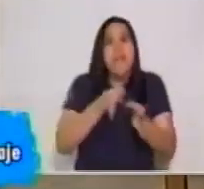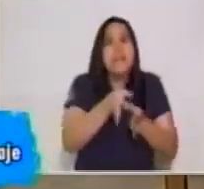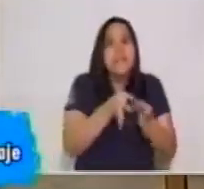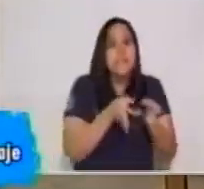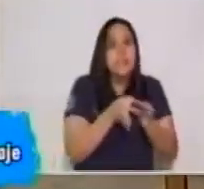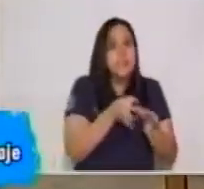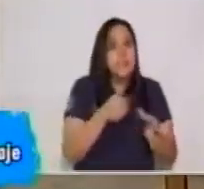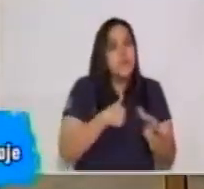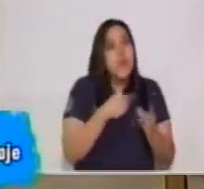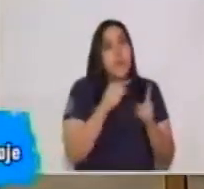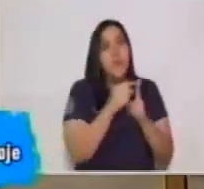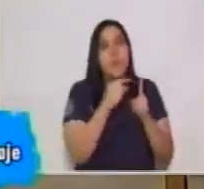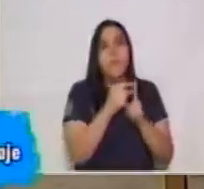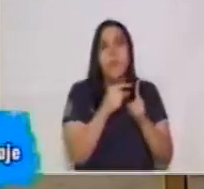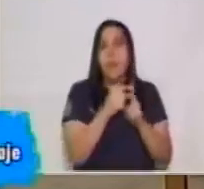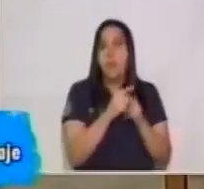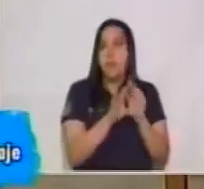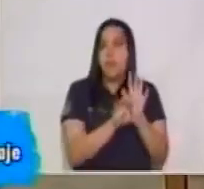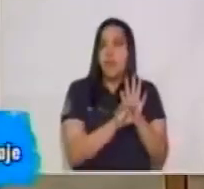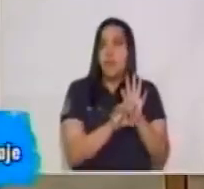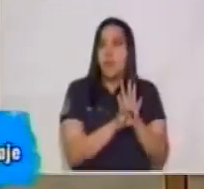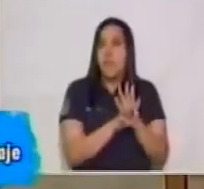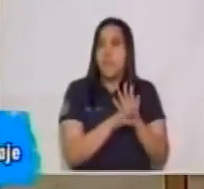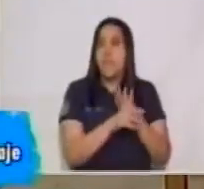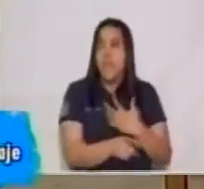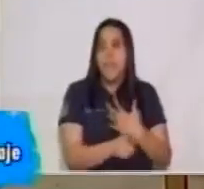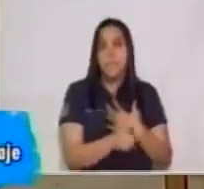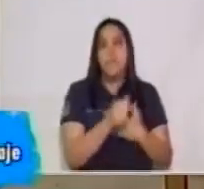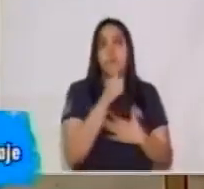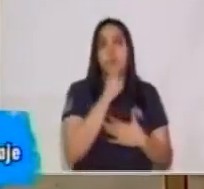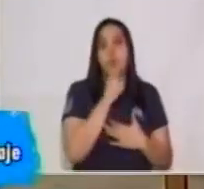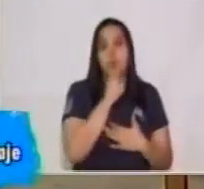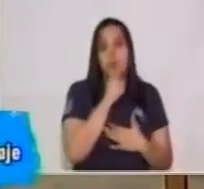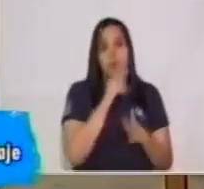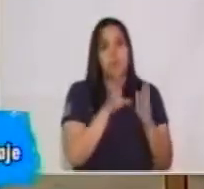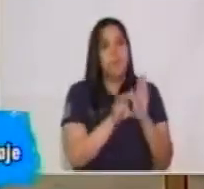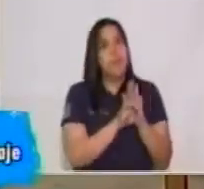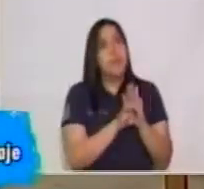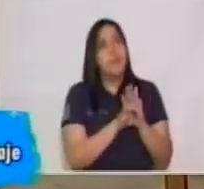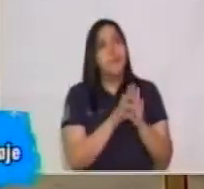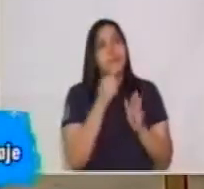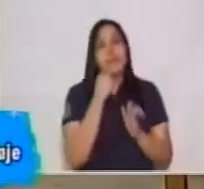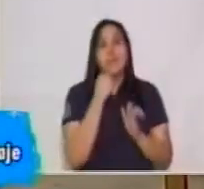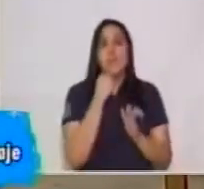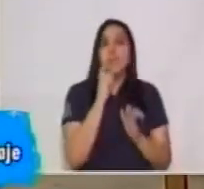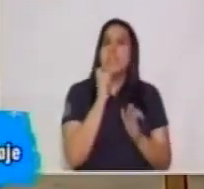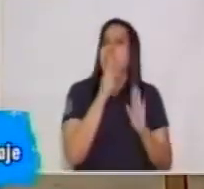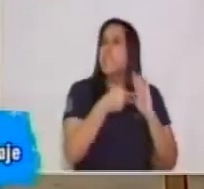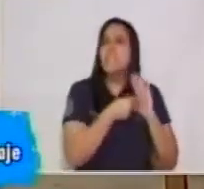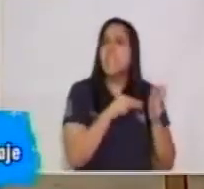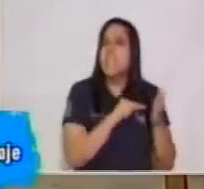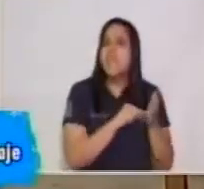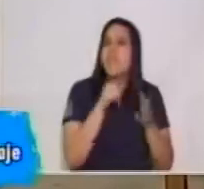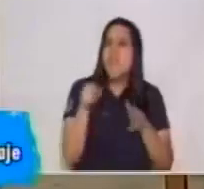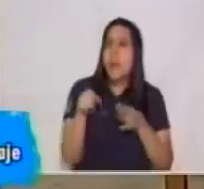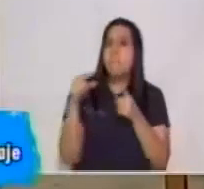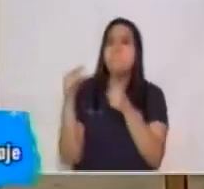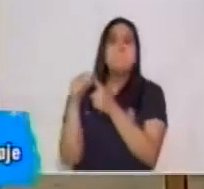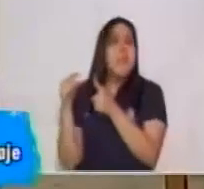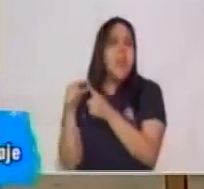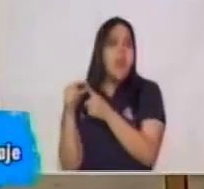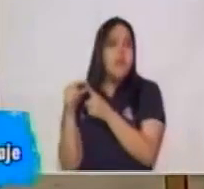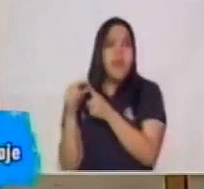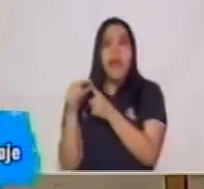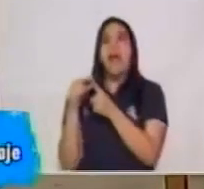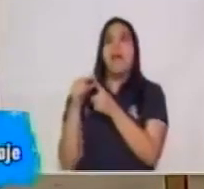código mismo. ¿Pero qué significa esto? Sencillo es cuando haces la pregunta, ¿qué significa tal palabra? Con el mismo idioma y las